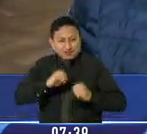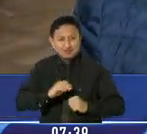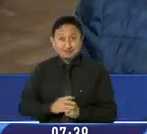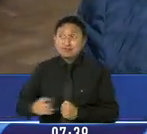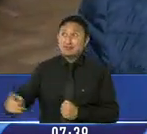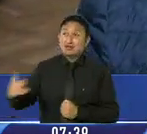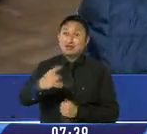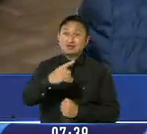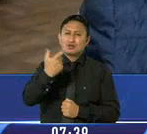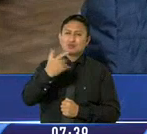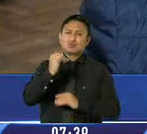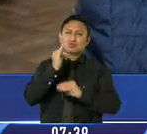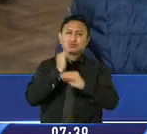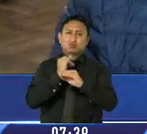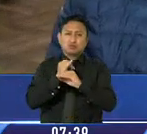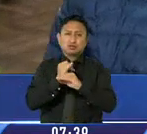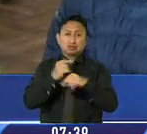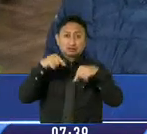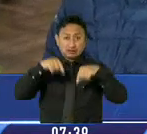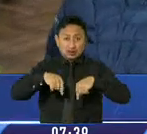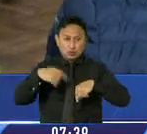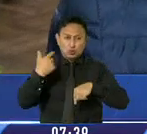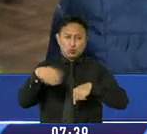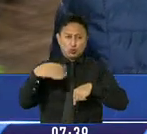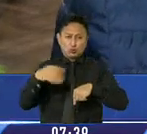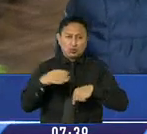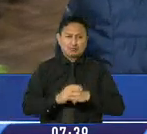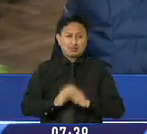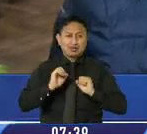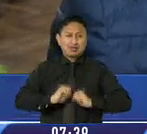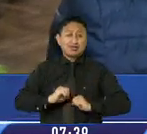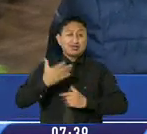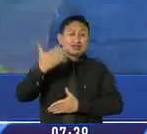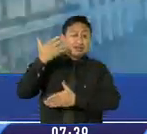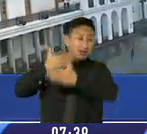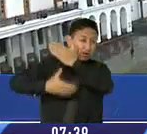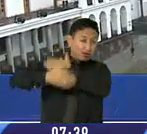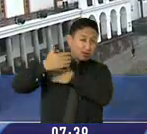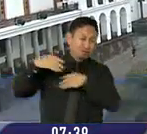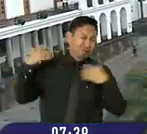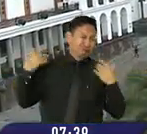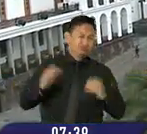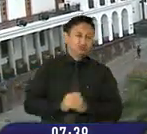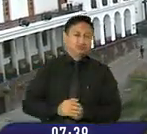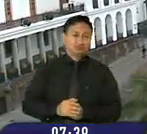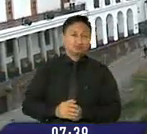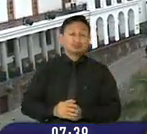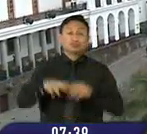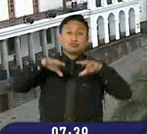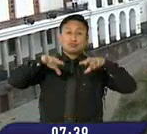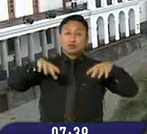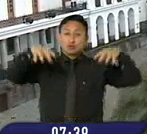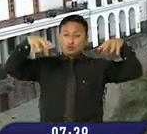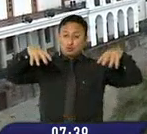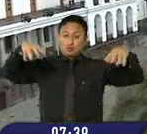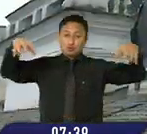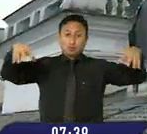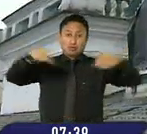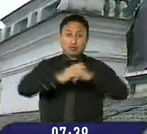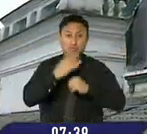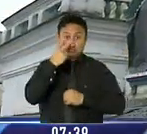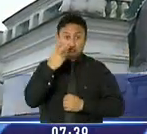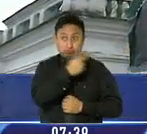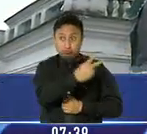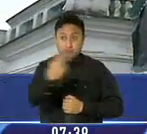es una de las iglesias que pienso que tiene, alberga mucha historia. Las cúpulas de la catedral poseen una de las vistas más